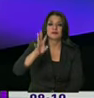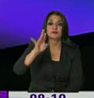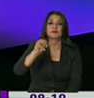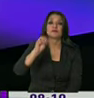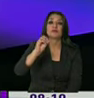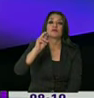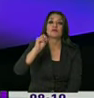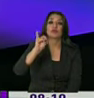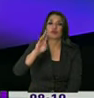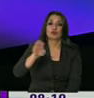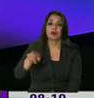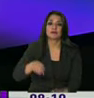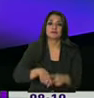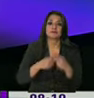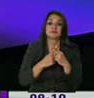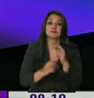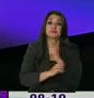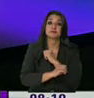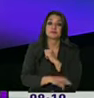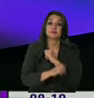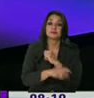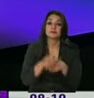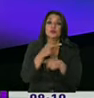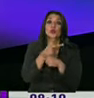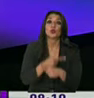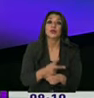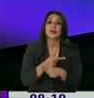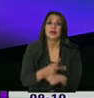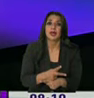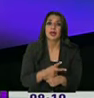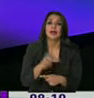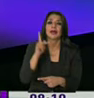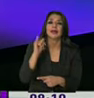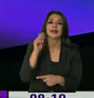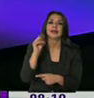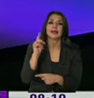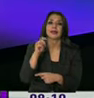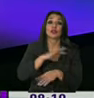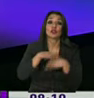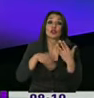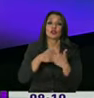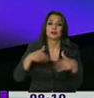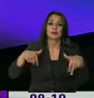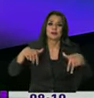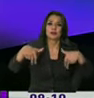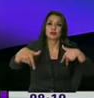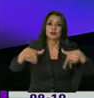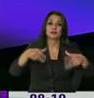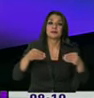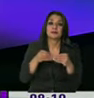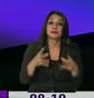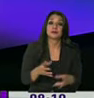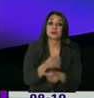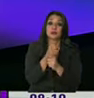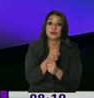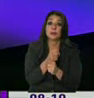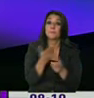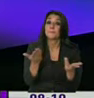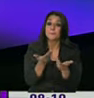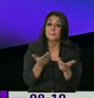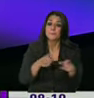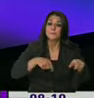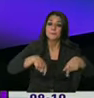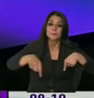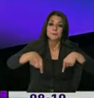están iniciando la campaña Cuidando con el Quinde, todos somos peatones, con el fin de brindar mayor seguridad, justamente a los que